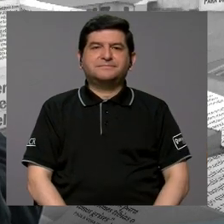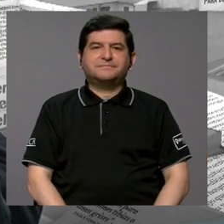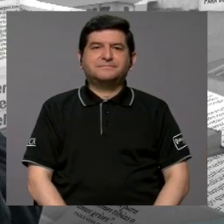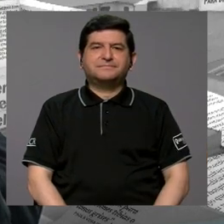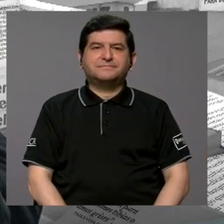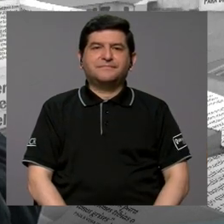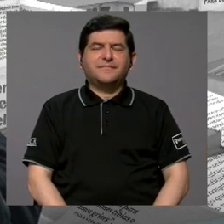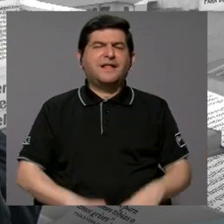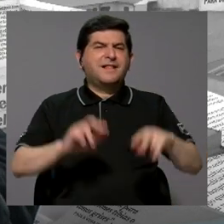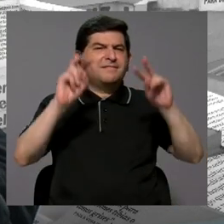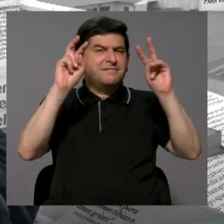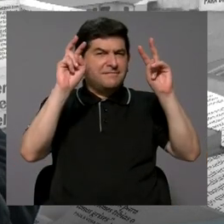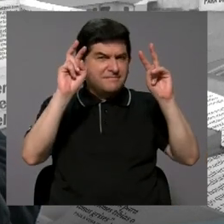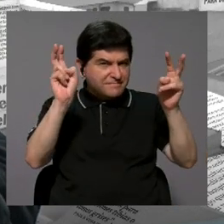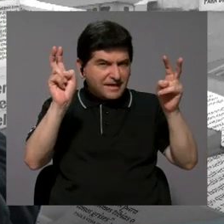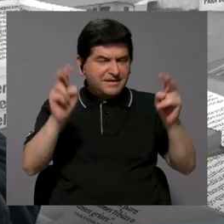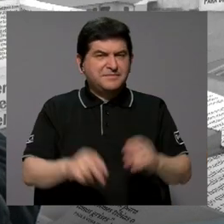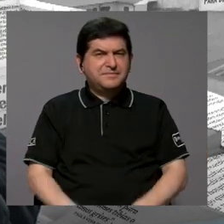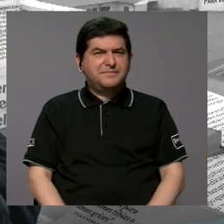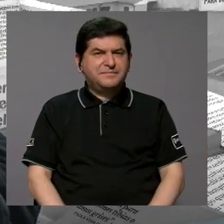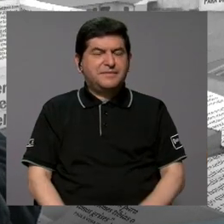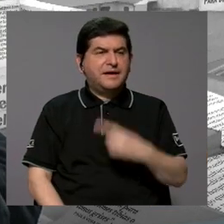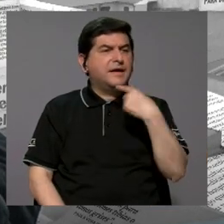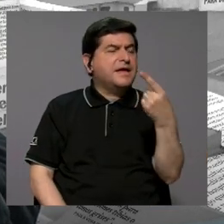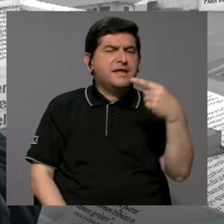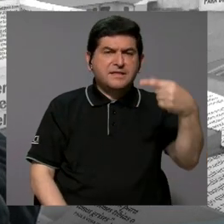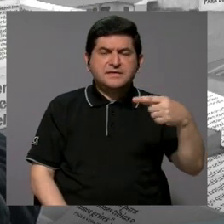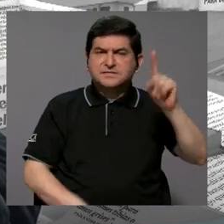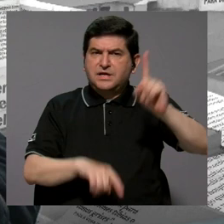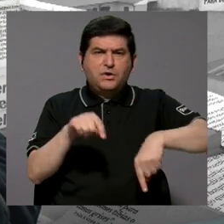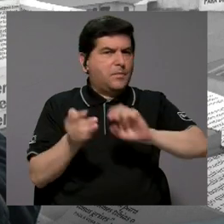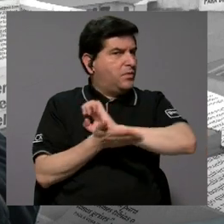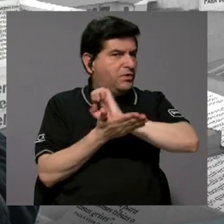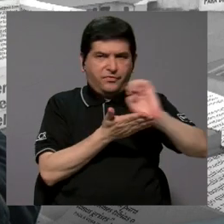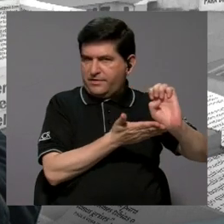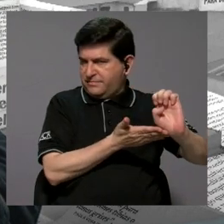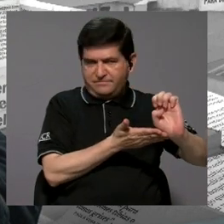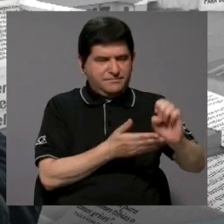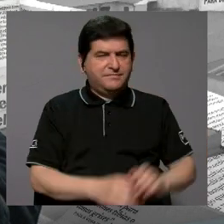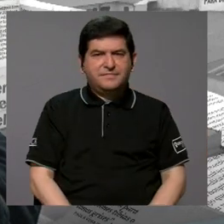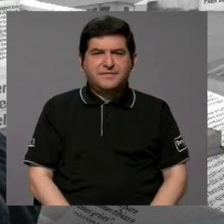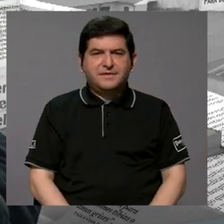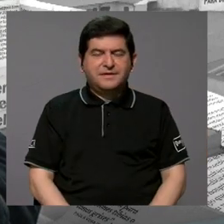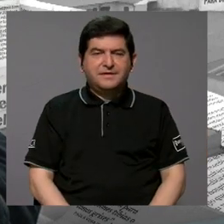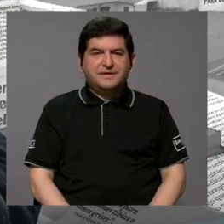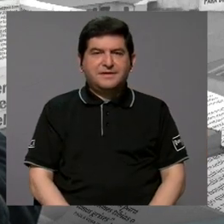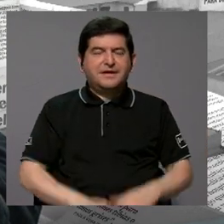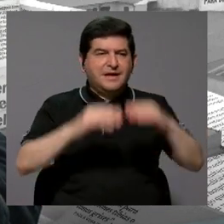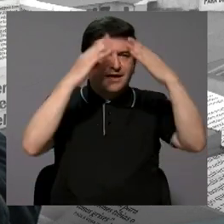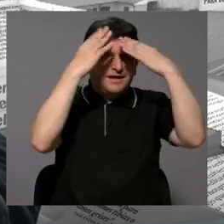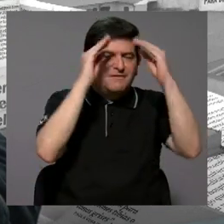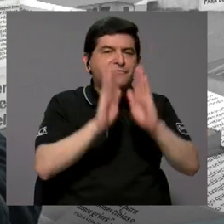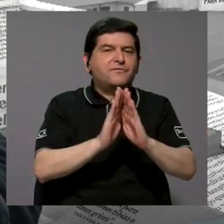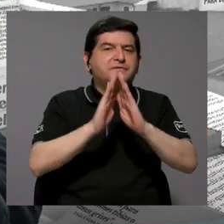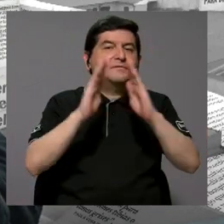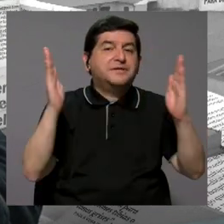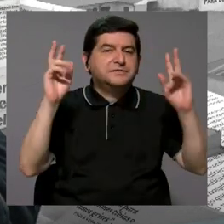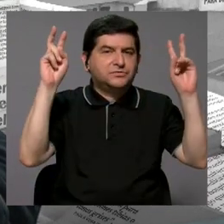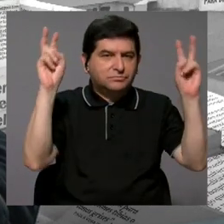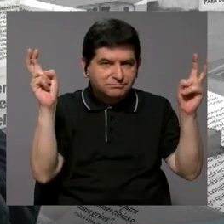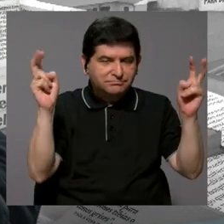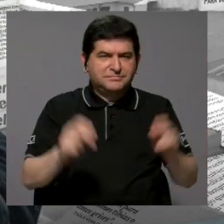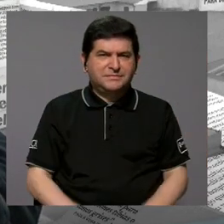Entonces, hay un tema que me dice Graciela que no podemos evadir, que es el punto de datos abiertos.